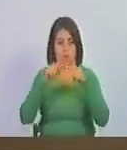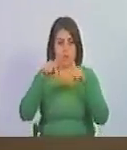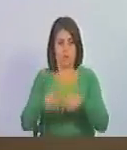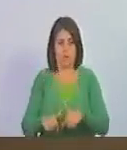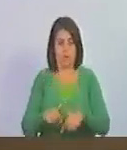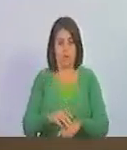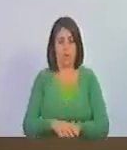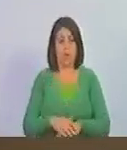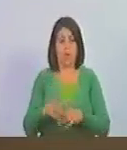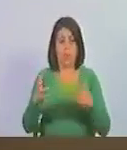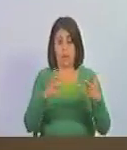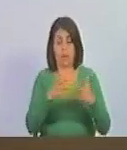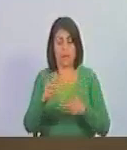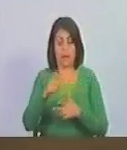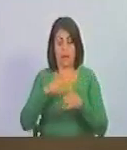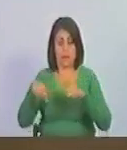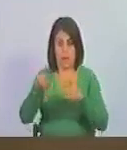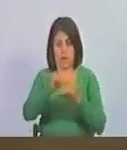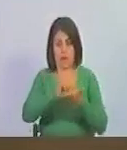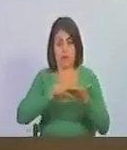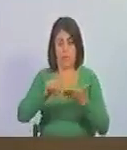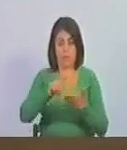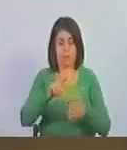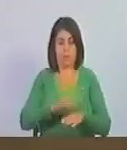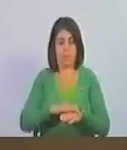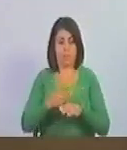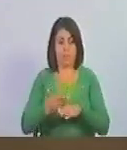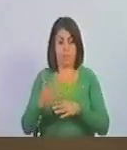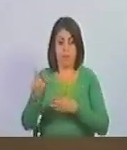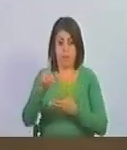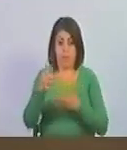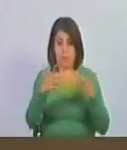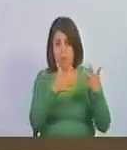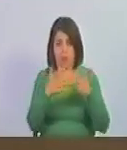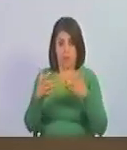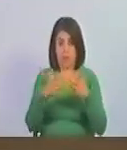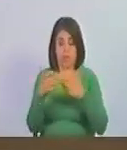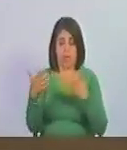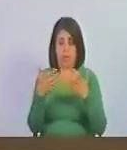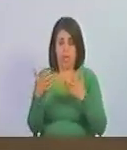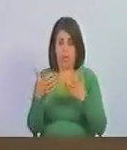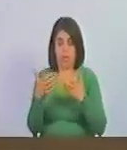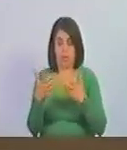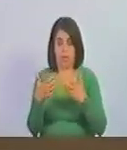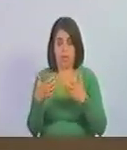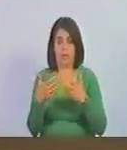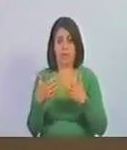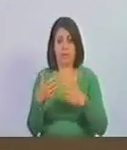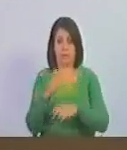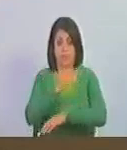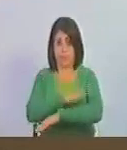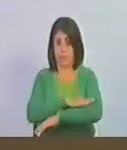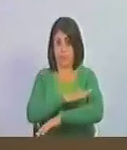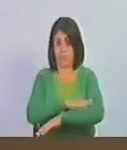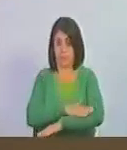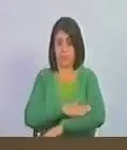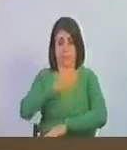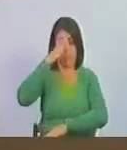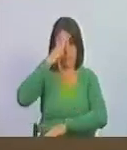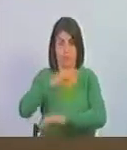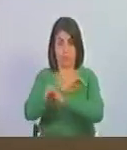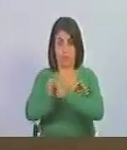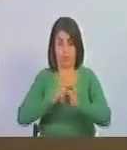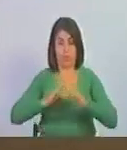bicentenario de la batalla naval como un acto o como una batalla de guerra es la épica naval que acompañó